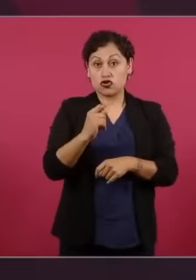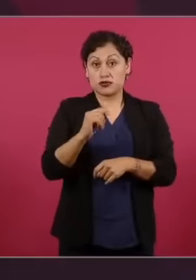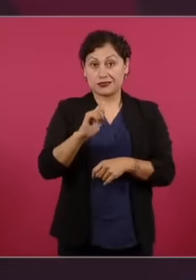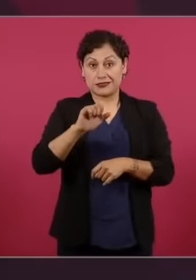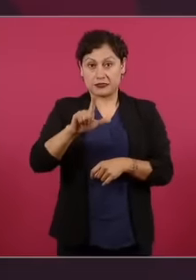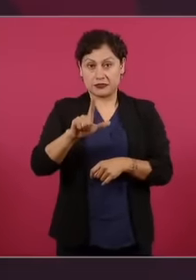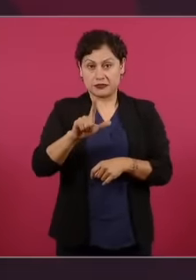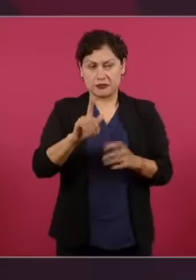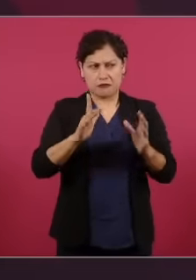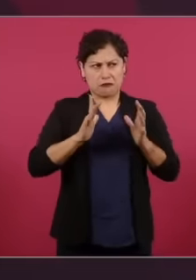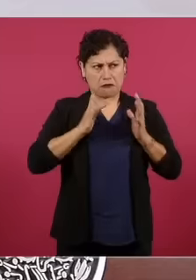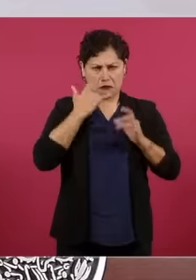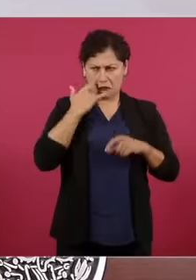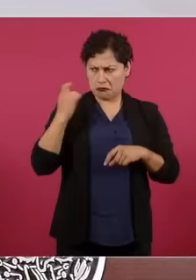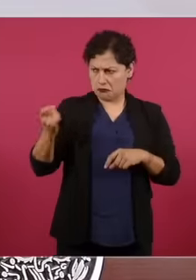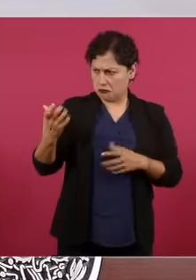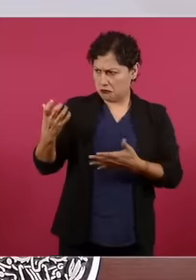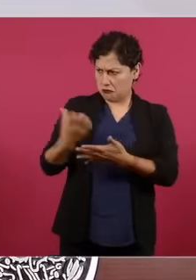a Claudia